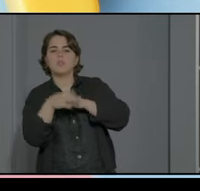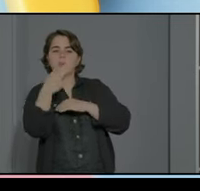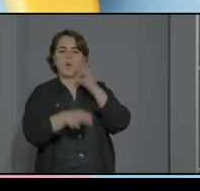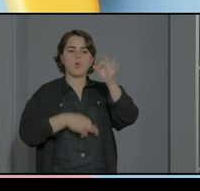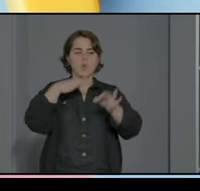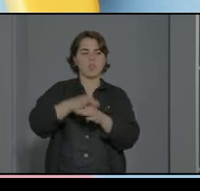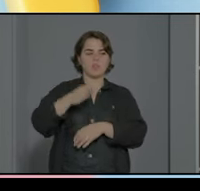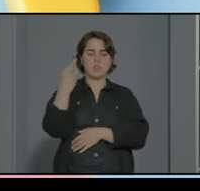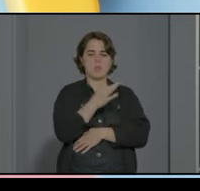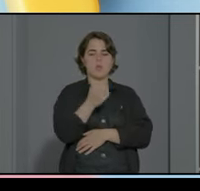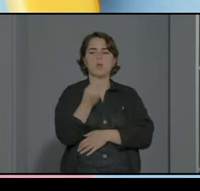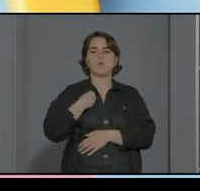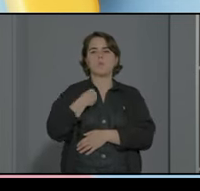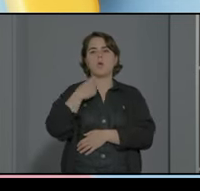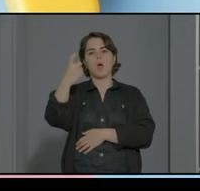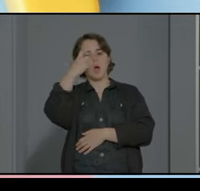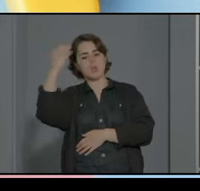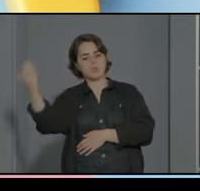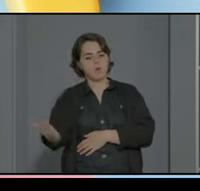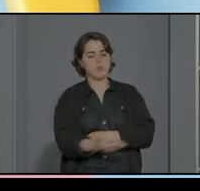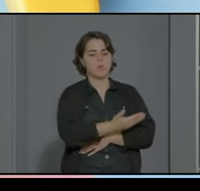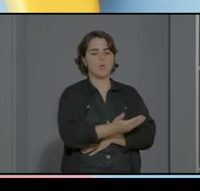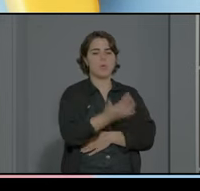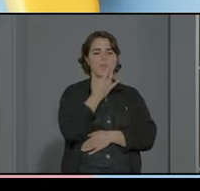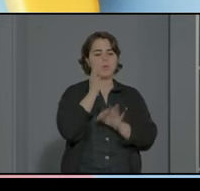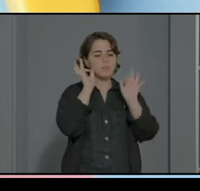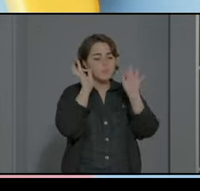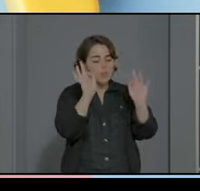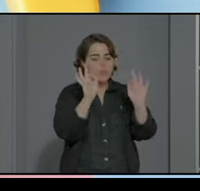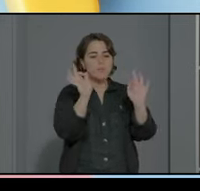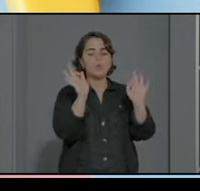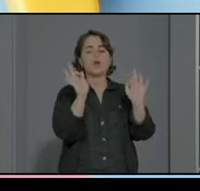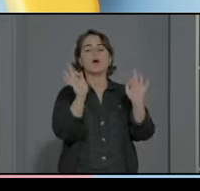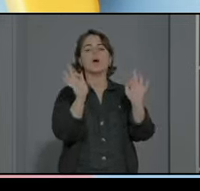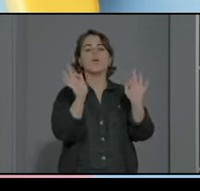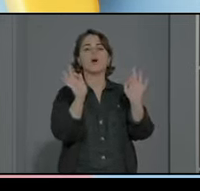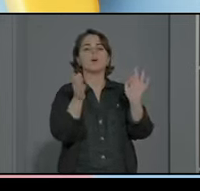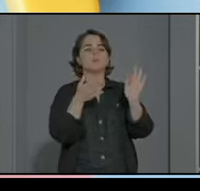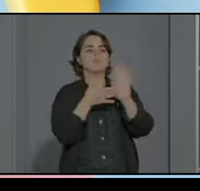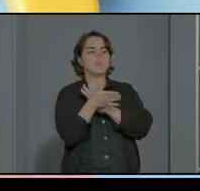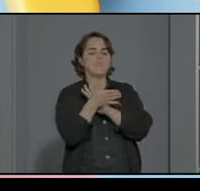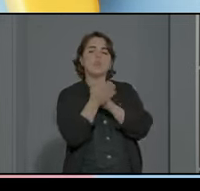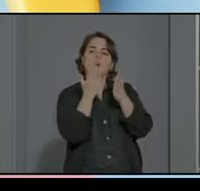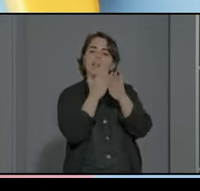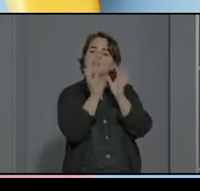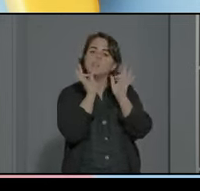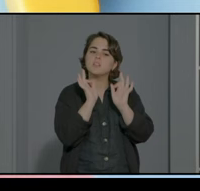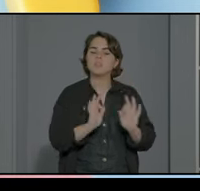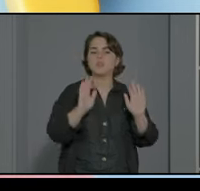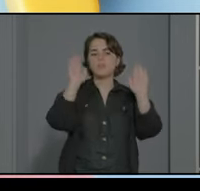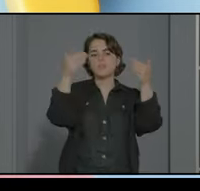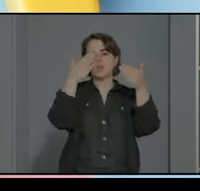recibimos aunque tengamos X alumnos de una edad o de otra no es que exista un aula TEA